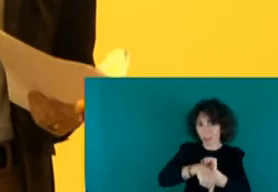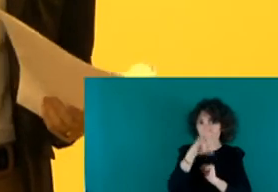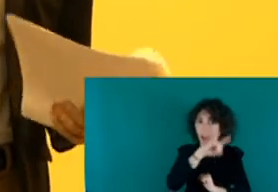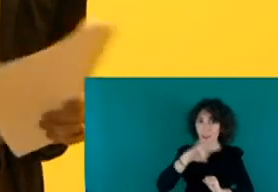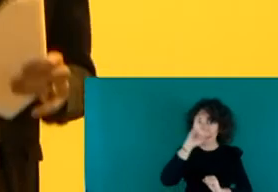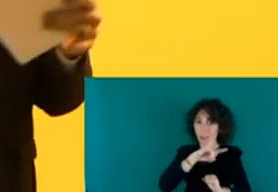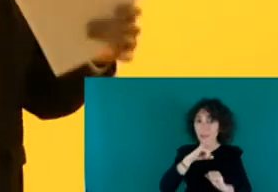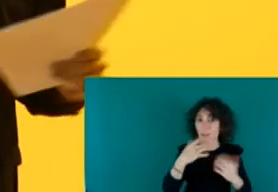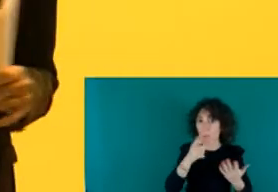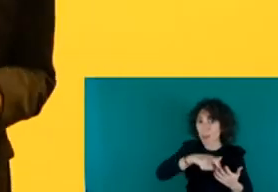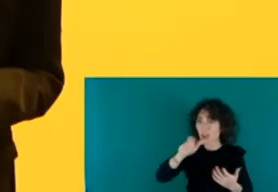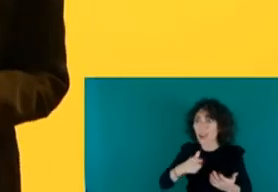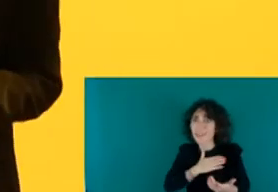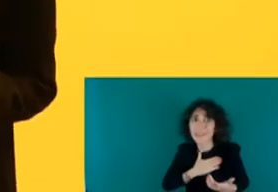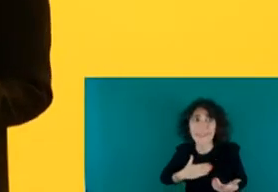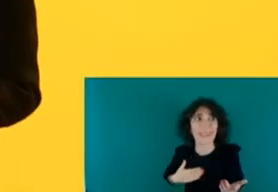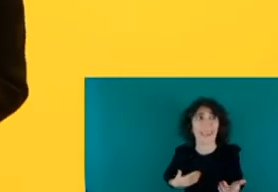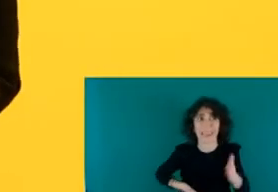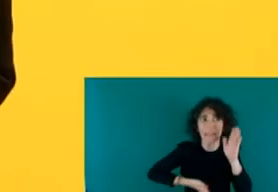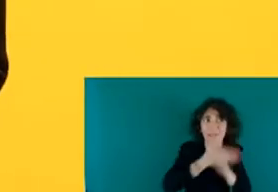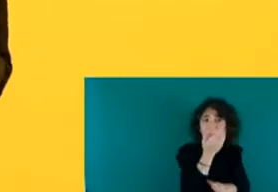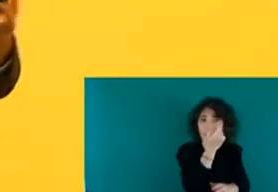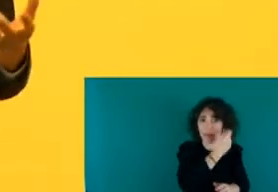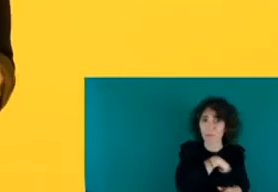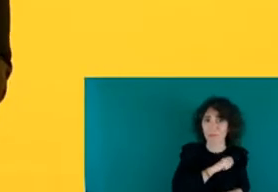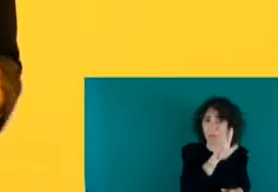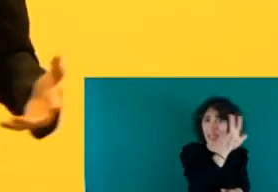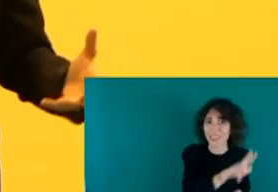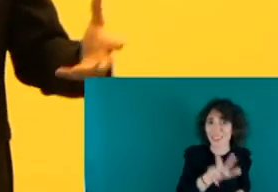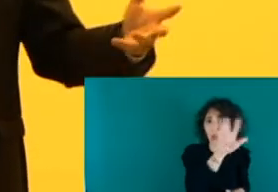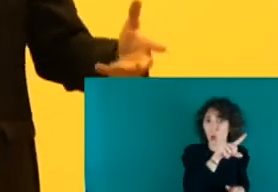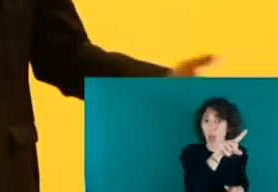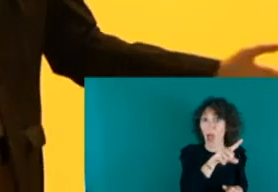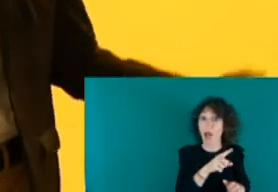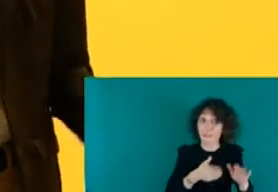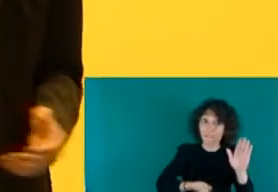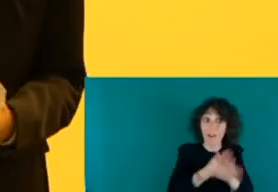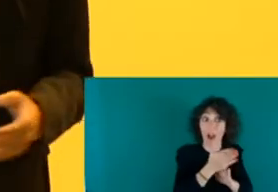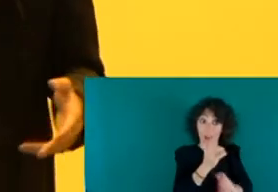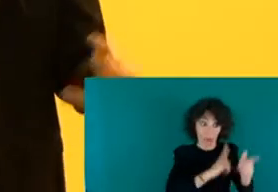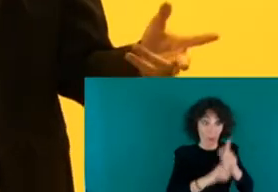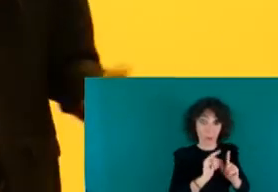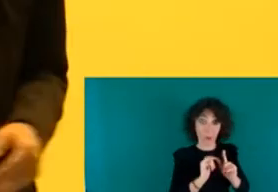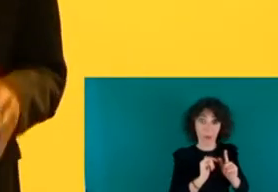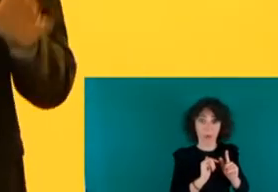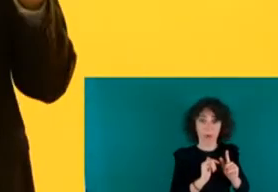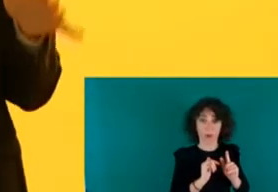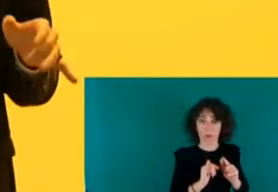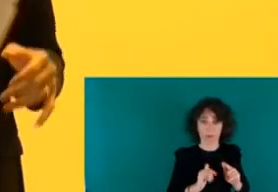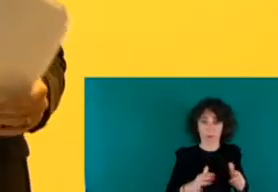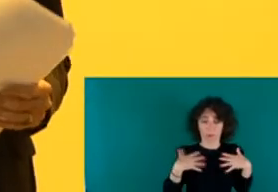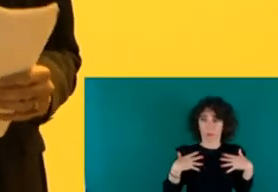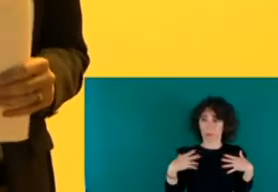que querían irse a la península, que tenían sus familiares en la península, cuando iban, se venían, vamos, de repente aparecían dos policías,